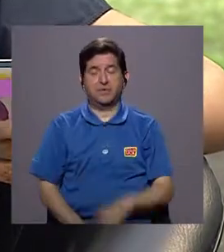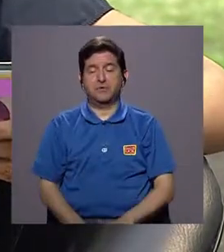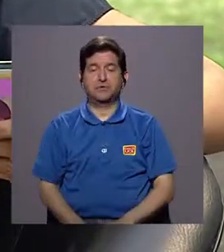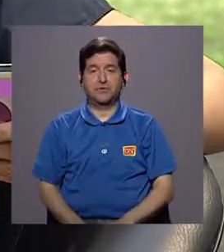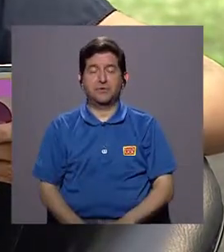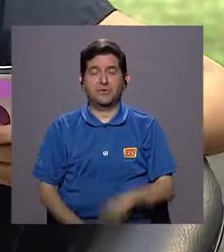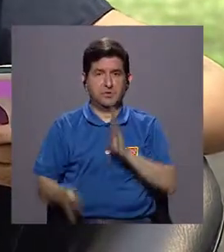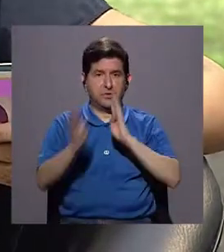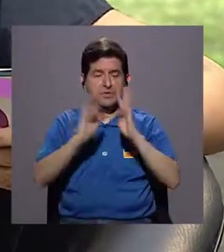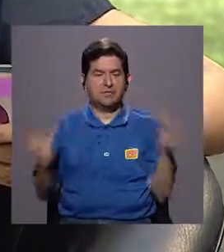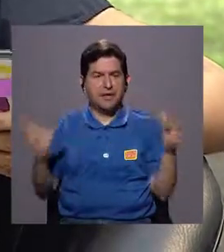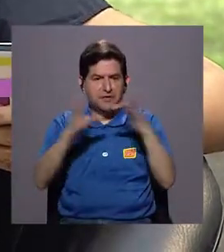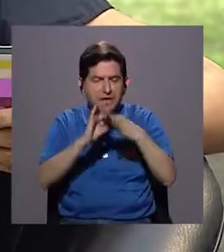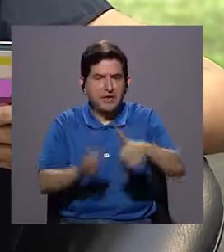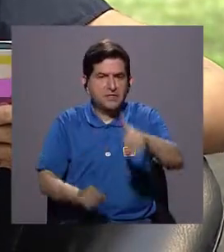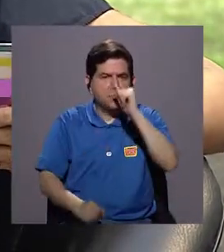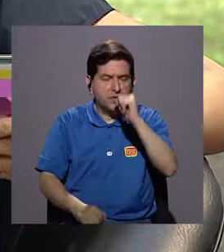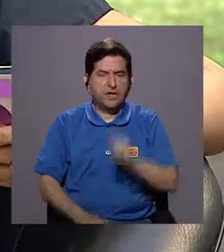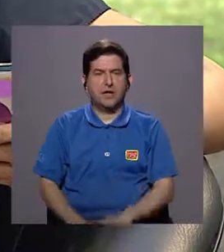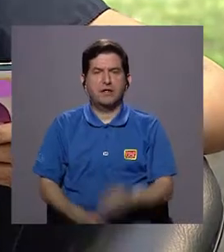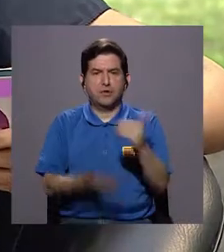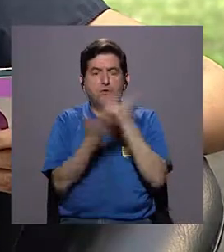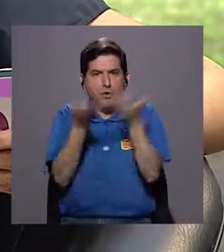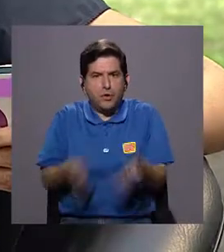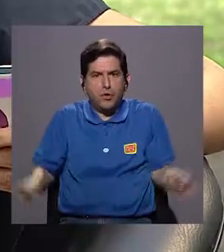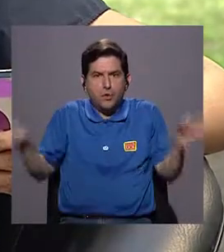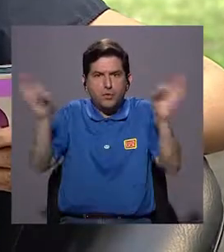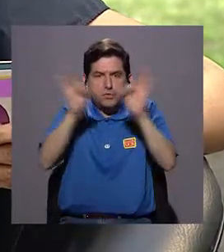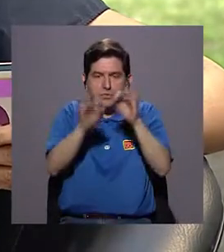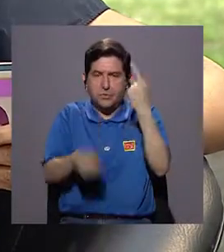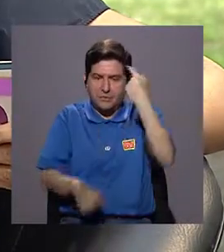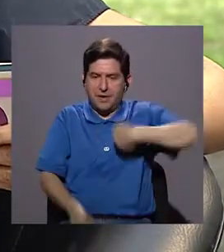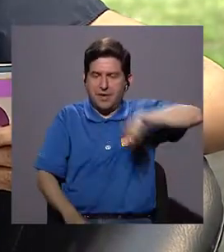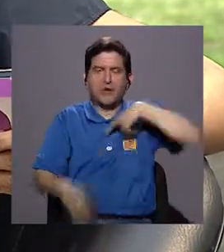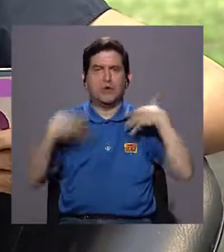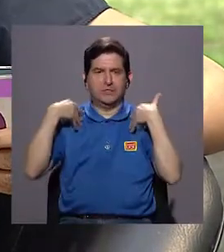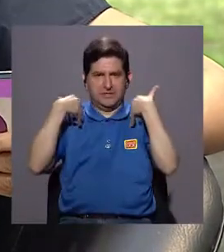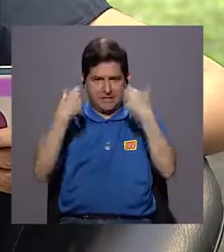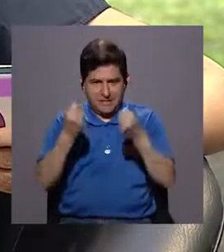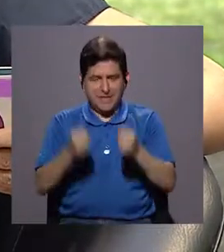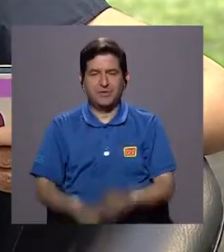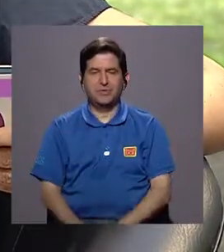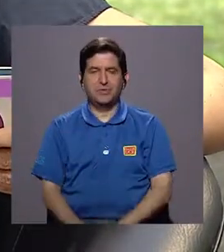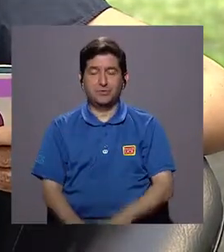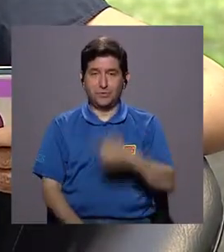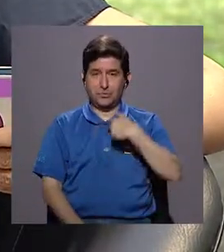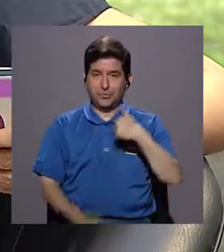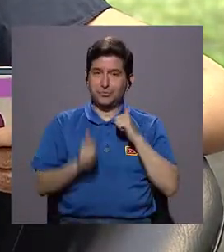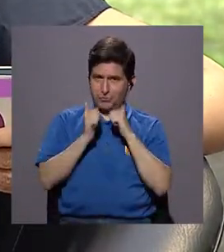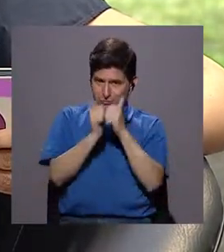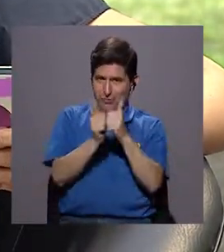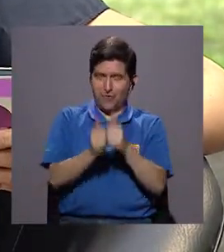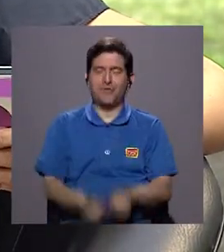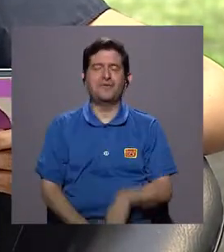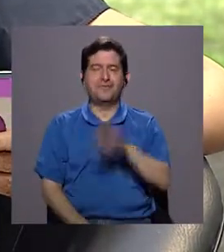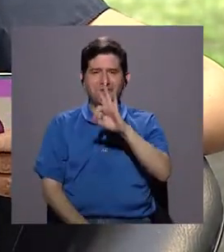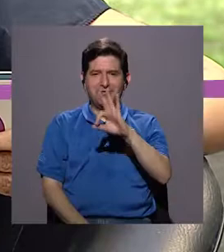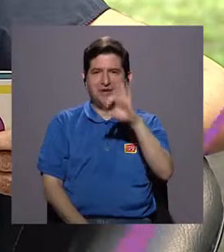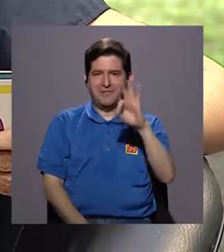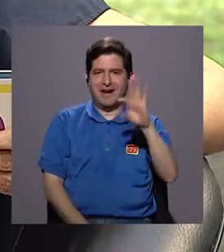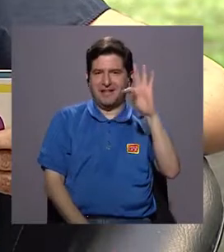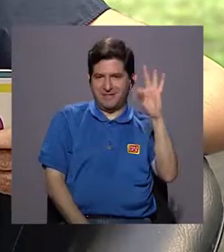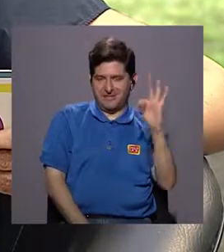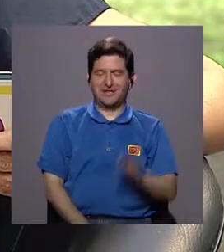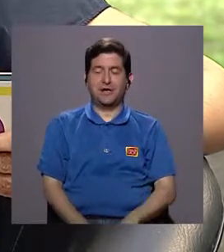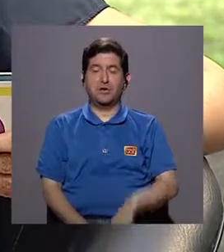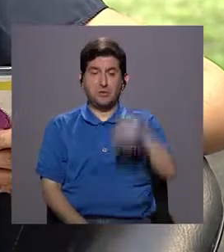conversar acerca del agua, recurso vital para nuestra salud. Le estaré acompañando su servidora Fabiola